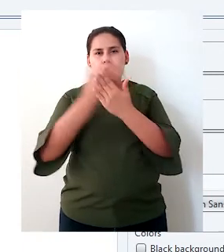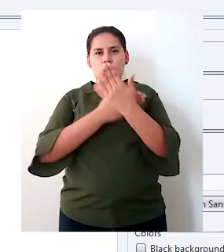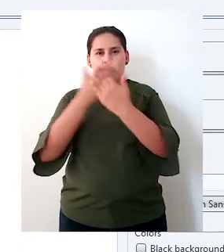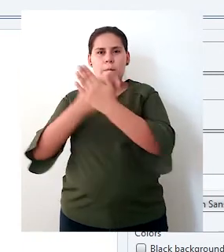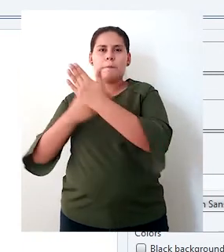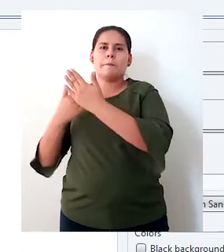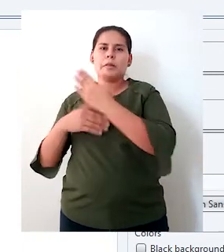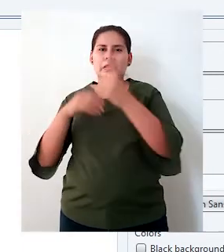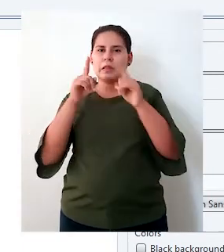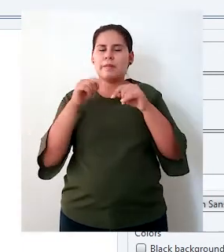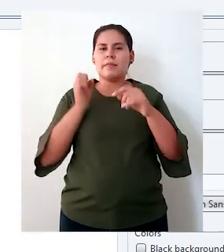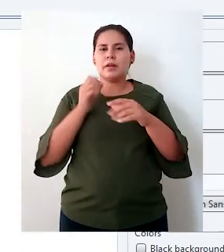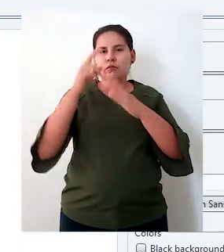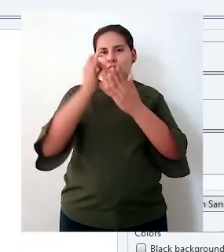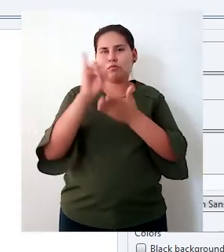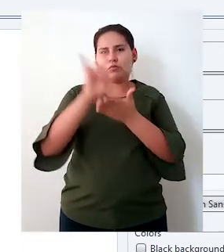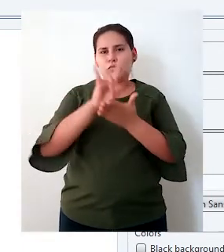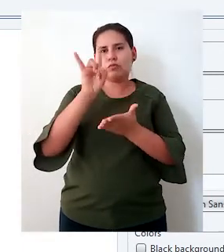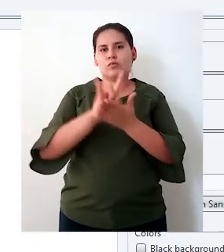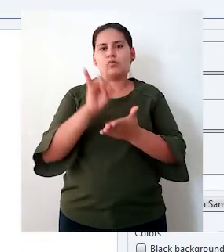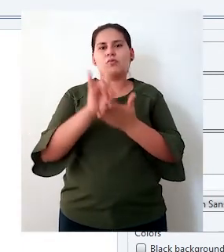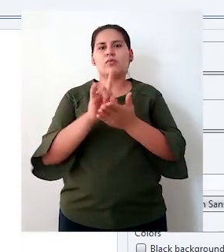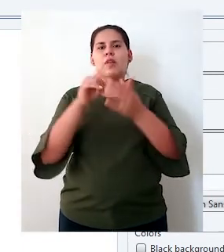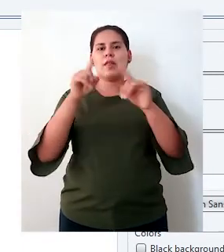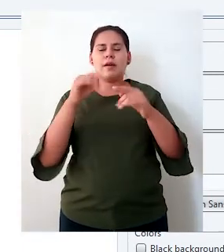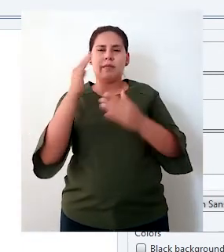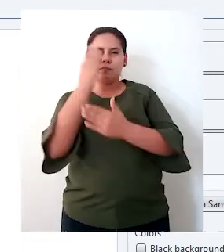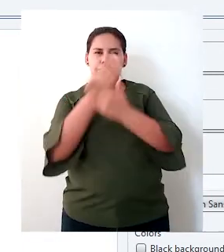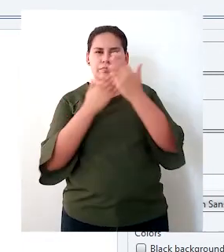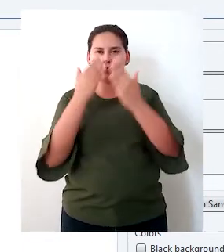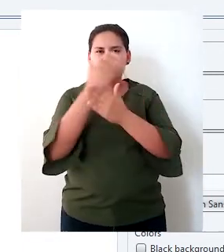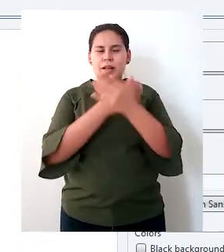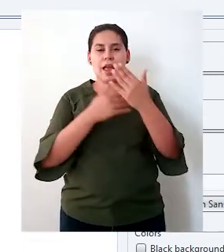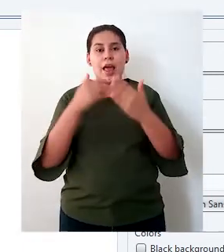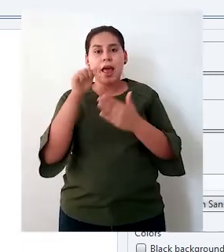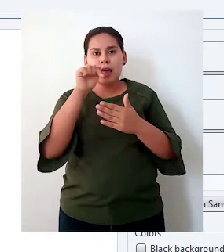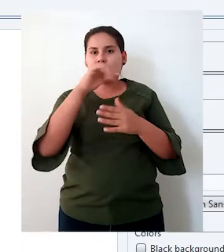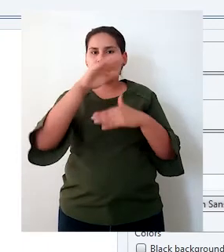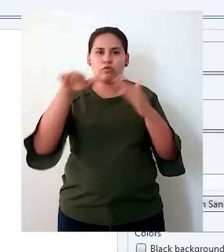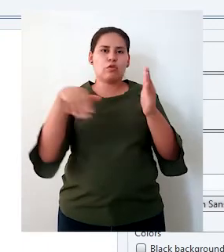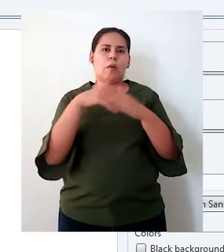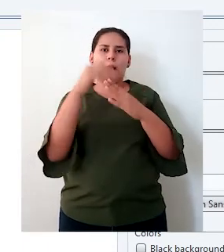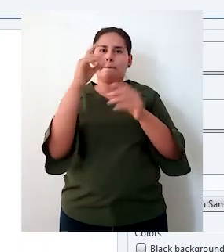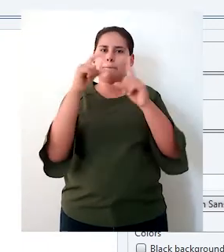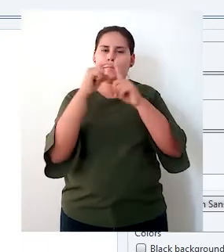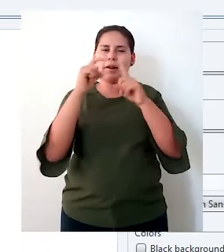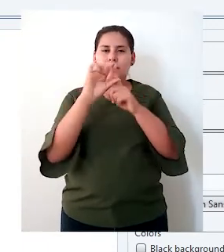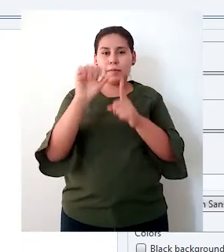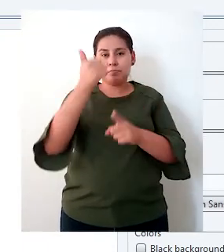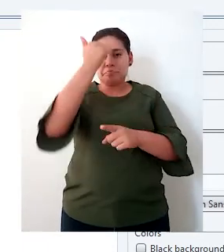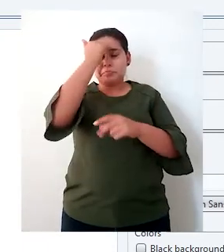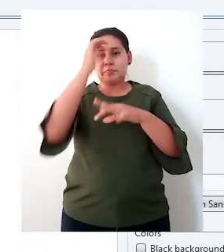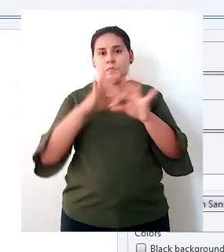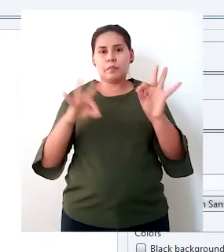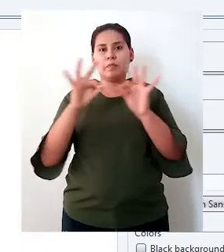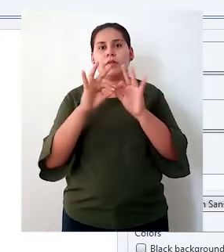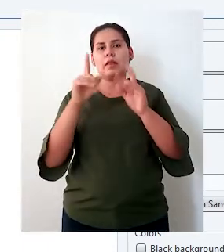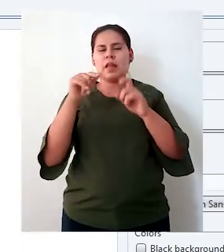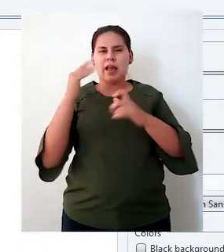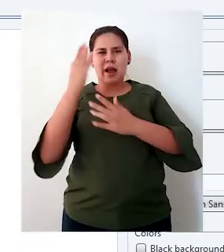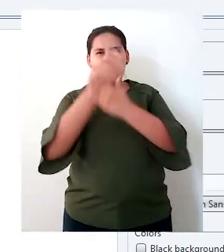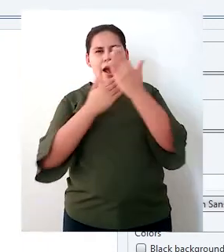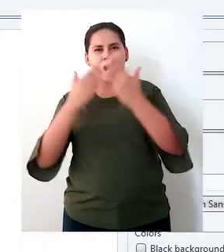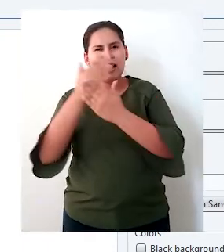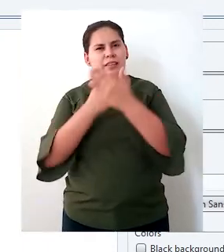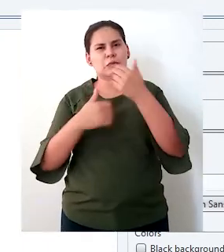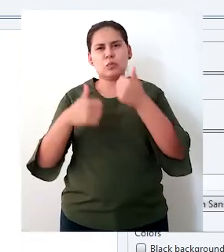archivo que acabamos de descargar. Y la unidad de análisis va a ser todas las palabras claves. Tipo de análisis, lo